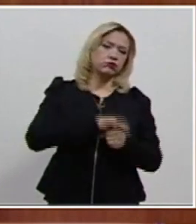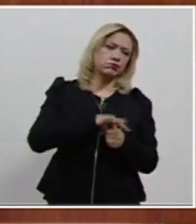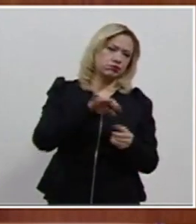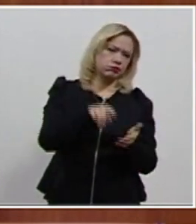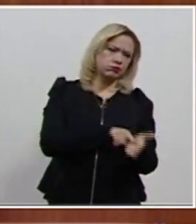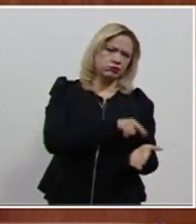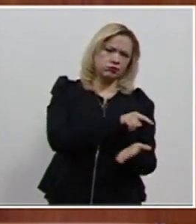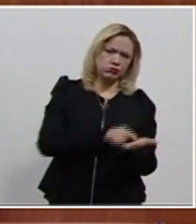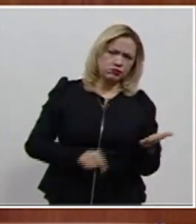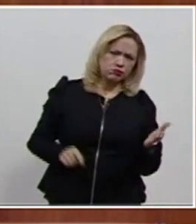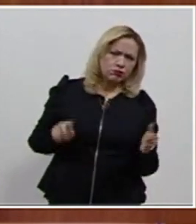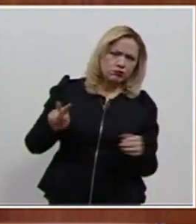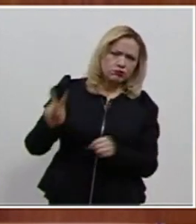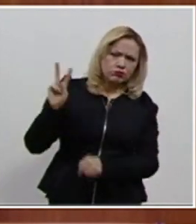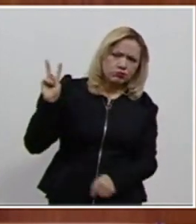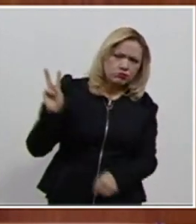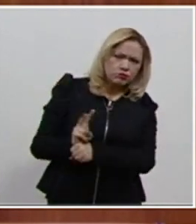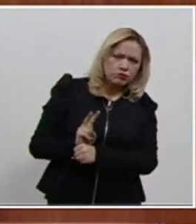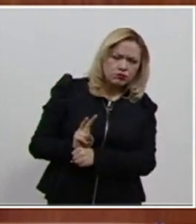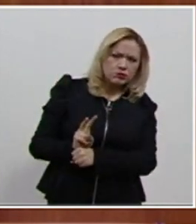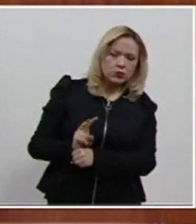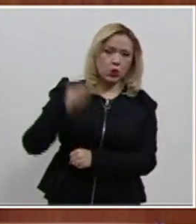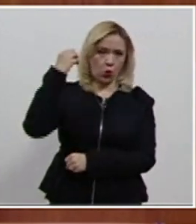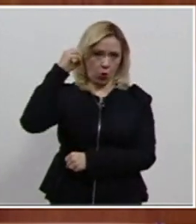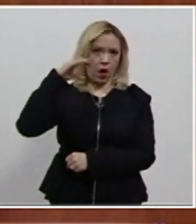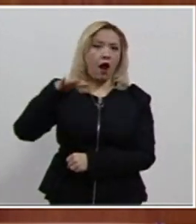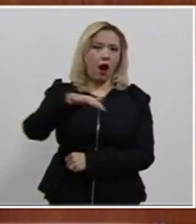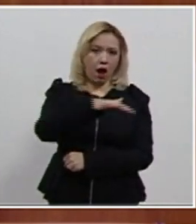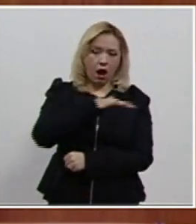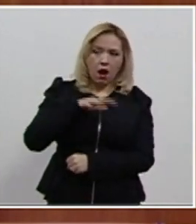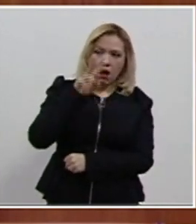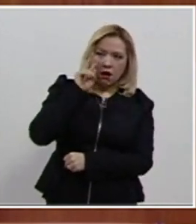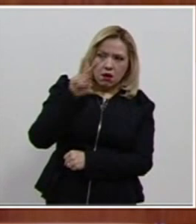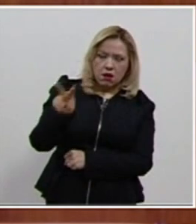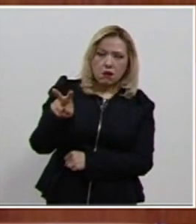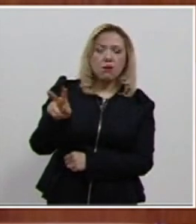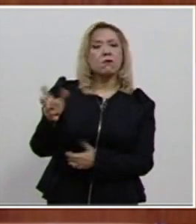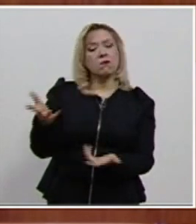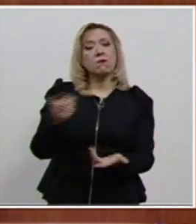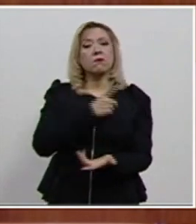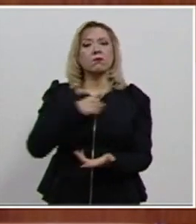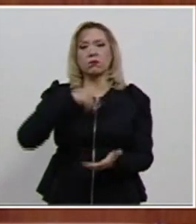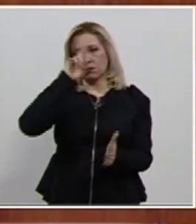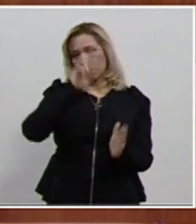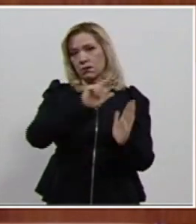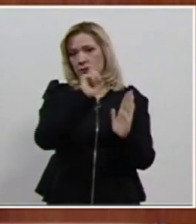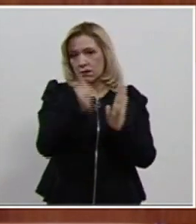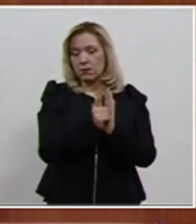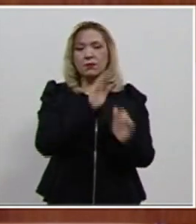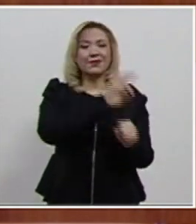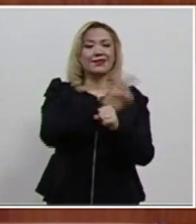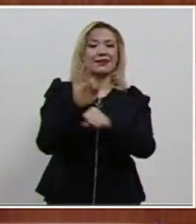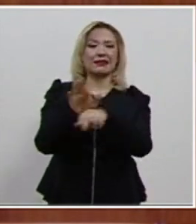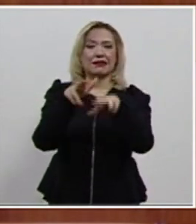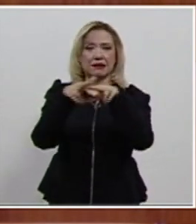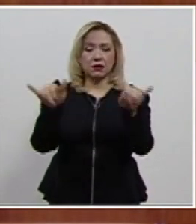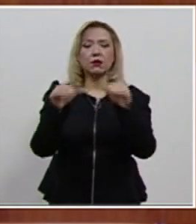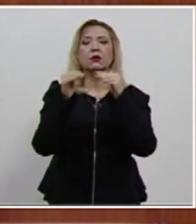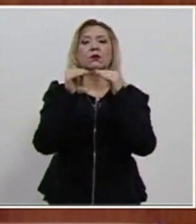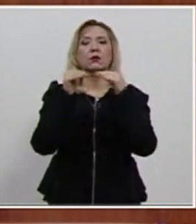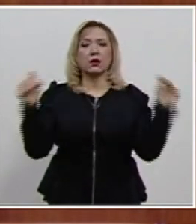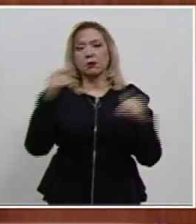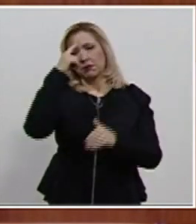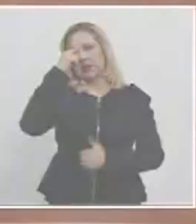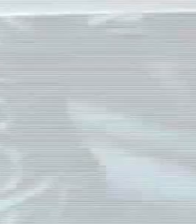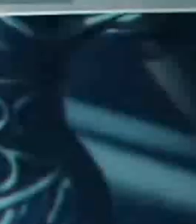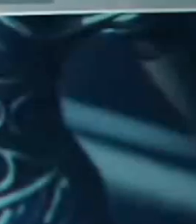electoral y, por supuesto, el del Estado de Oaxaca, se desarrolle conforme a los principios de legalidad, imparcialidad y equidad en la contienda.